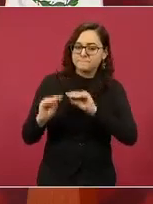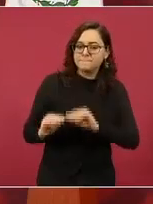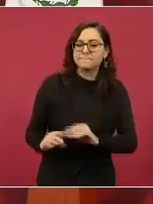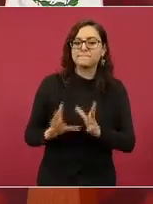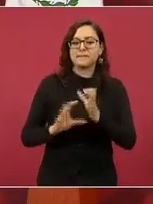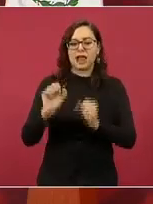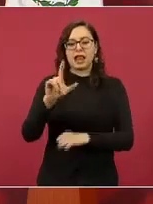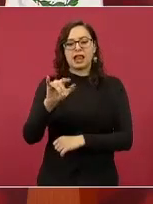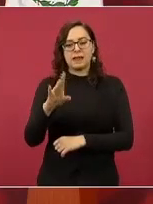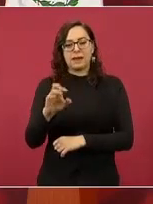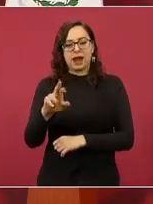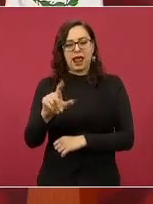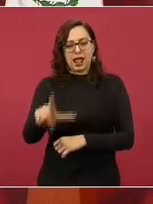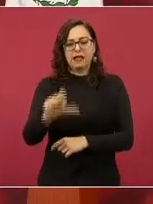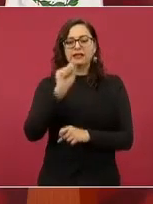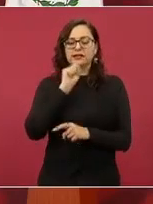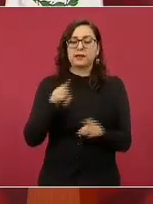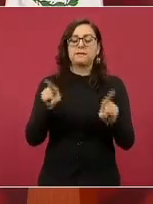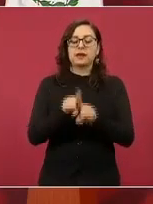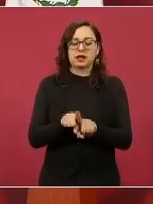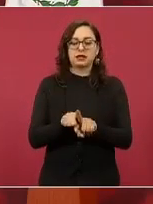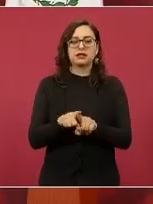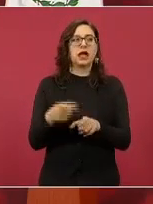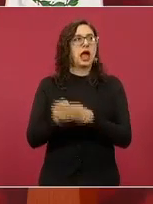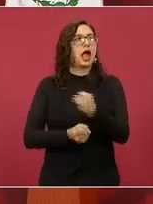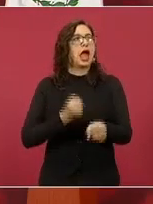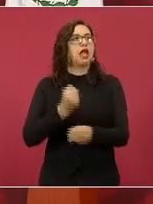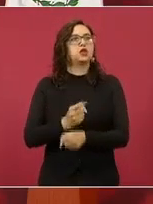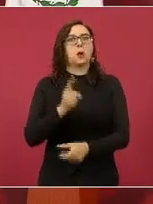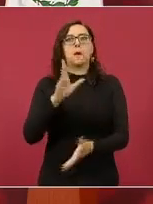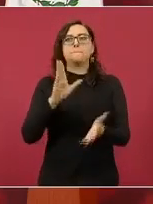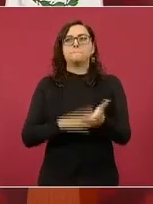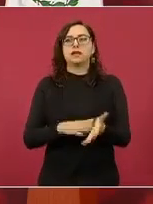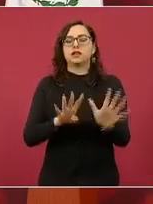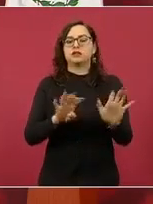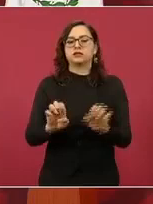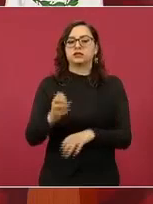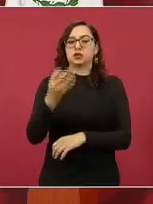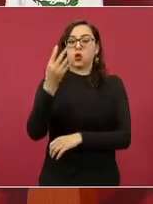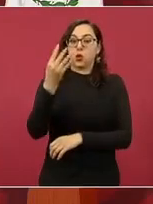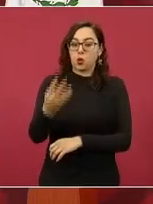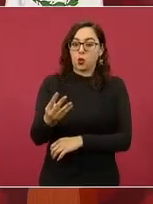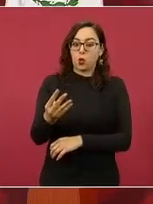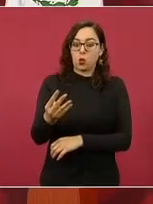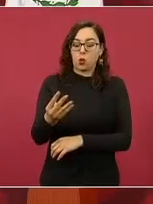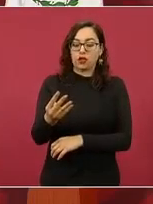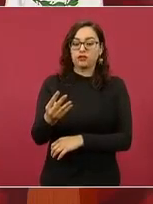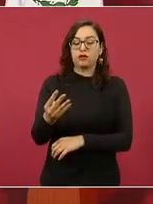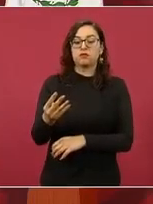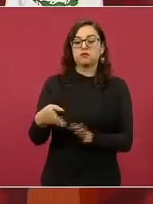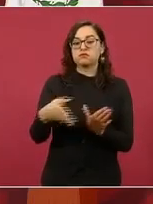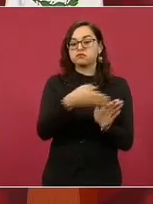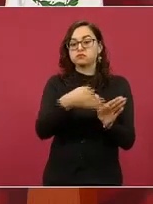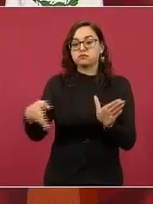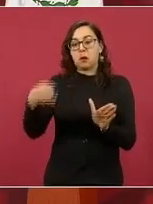1904, en pleno porfiriato,